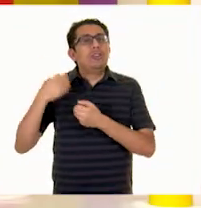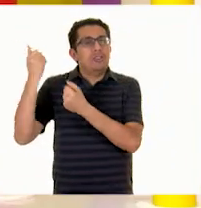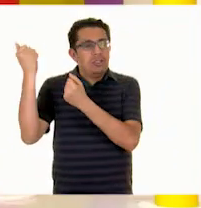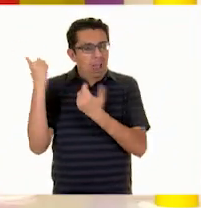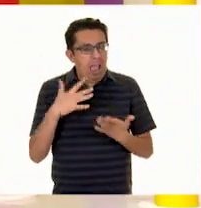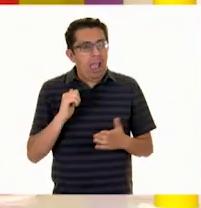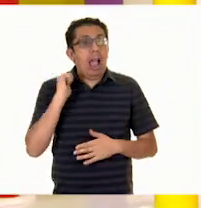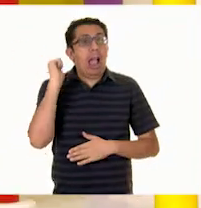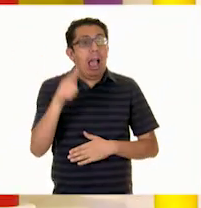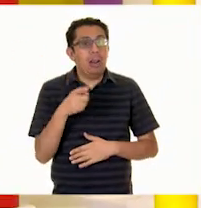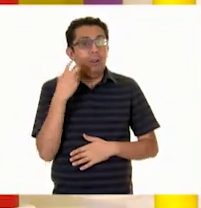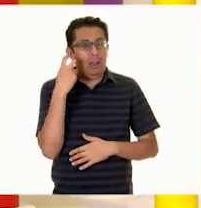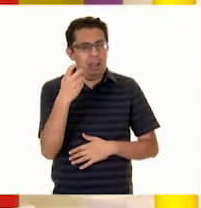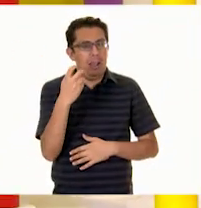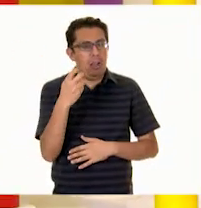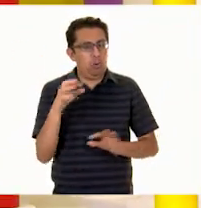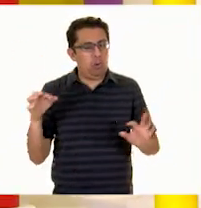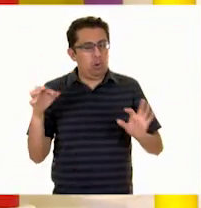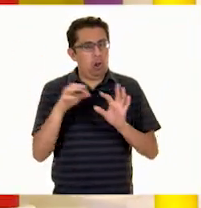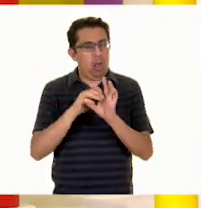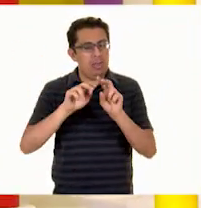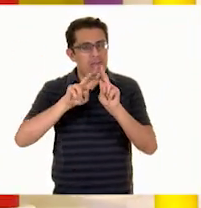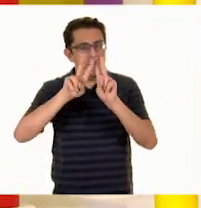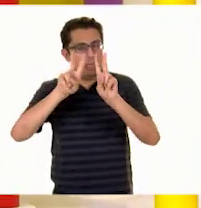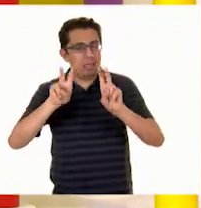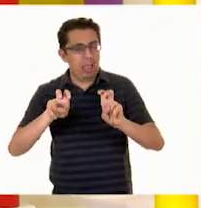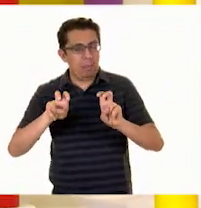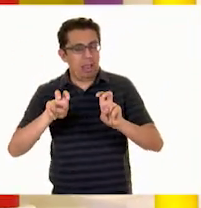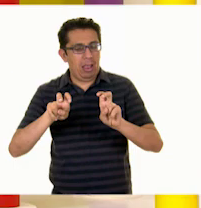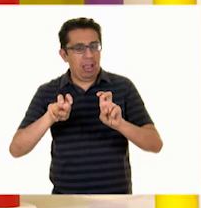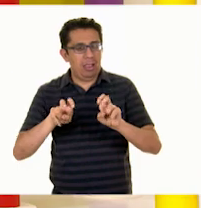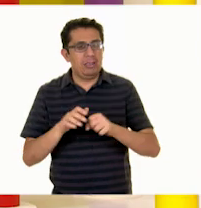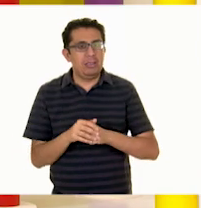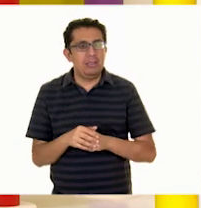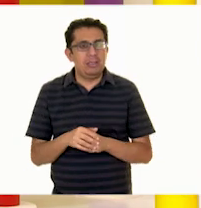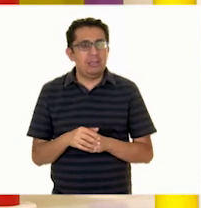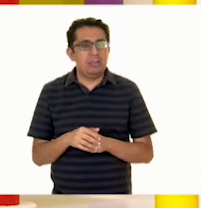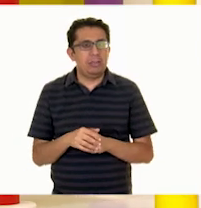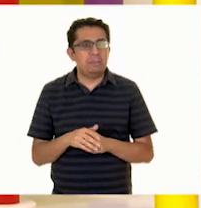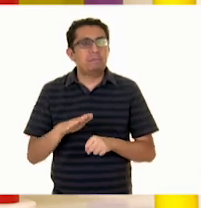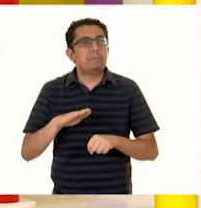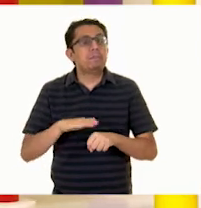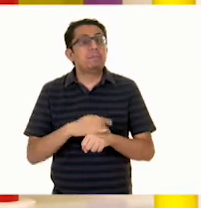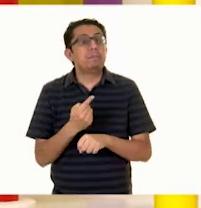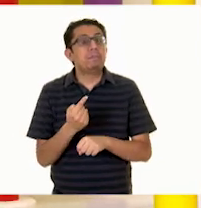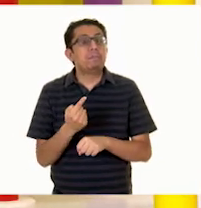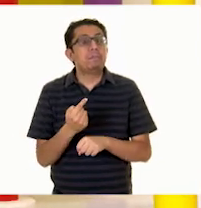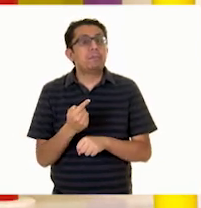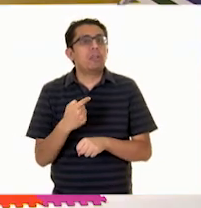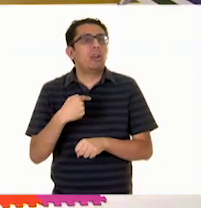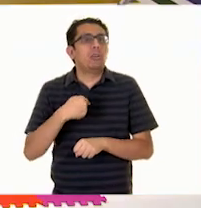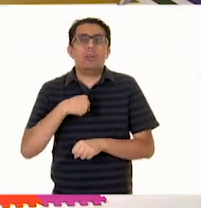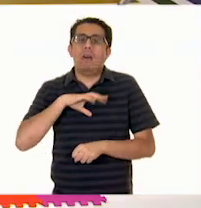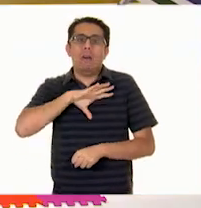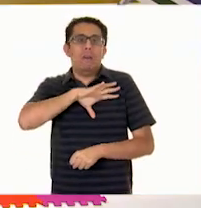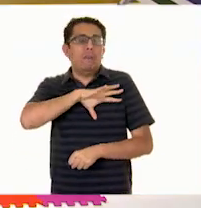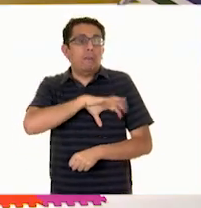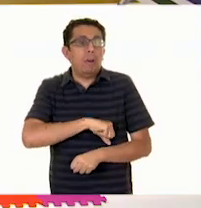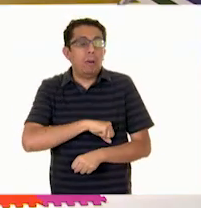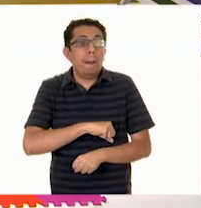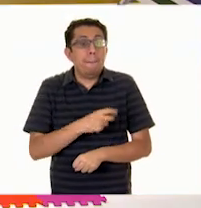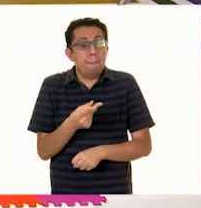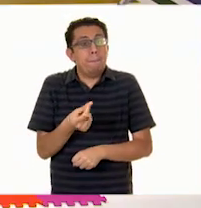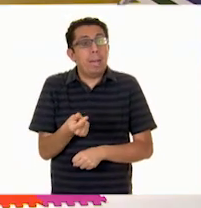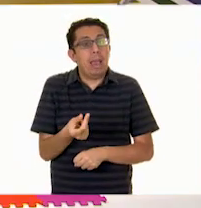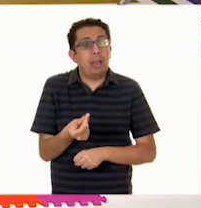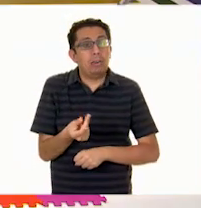tiene mucho que ver con lo que acabamos de presenciar en esta cápsula. Porque soy muy fan de los